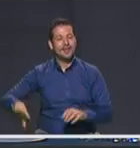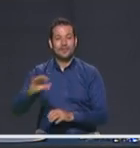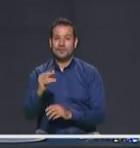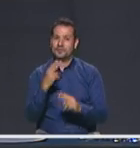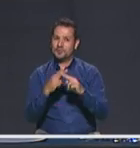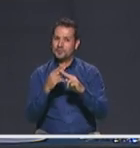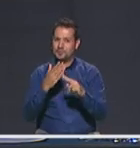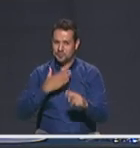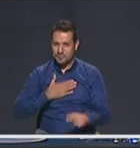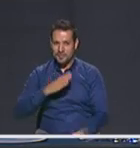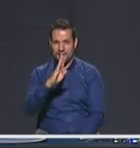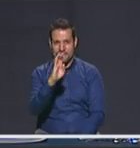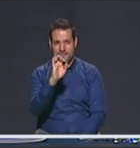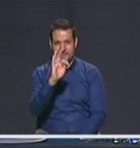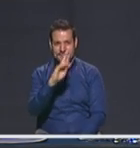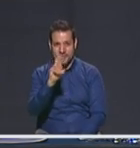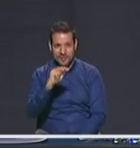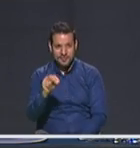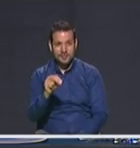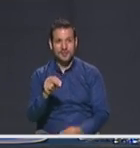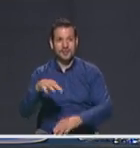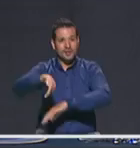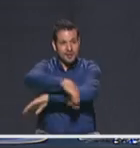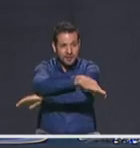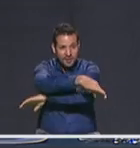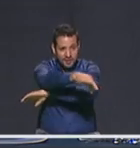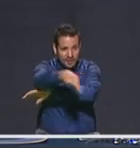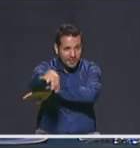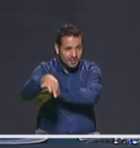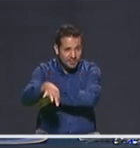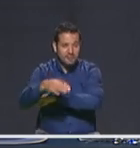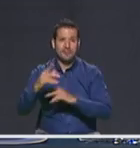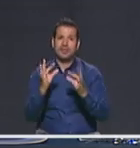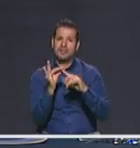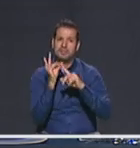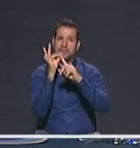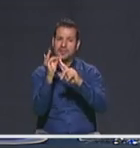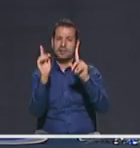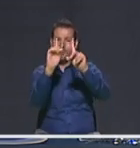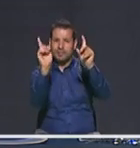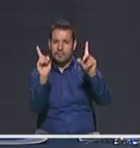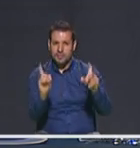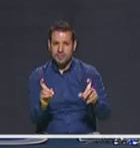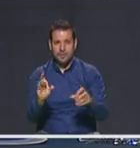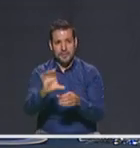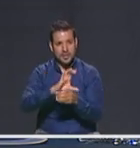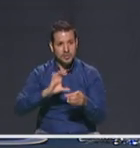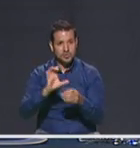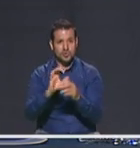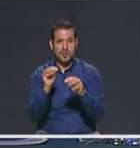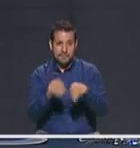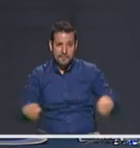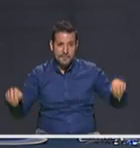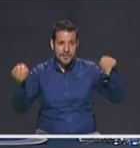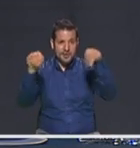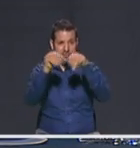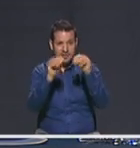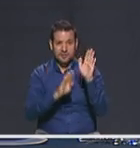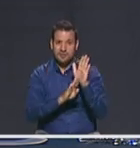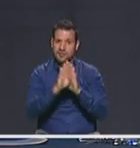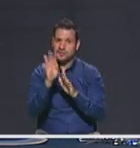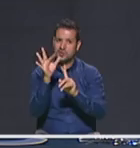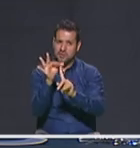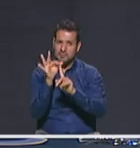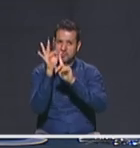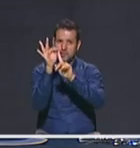Beatriz Elena Rave, soy arquitecta, urbanista, especialista en temas de ciudad, tengo una maestría en desarrollo, una especialización